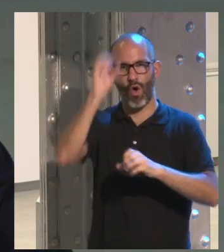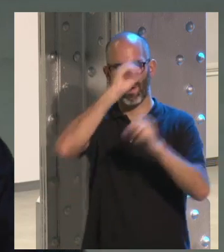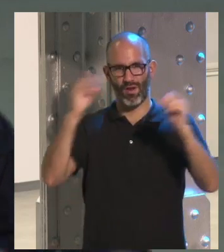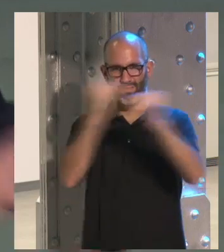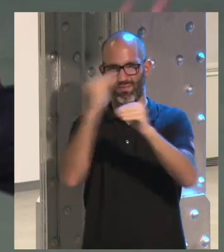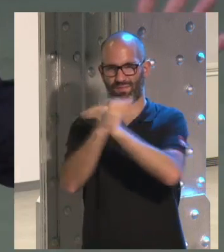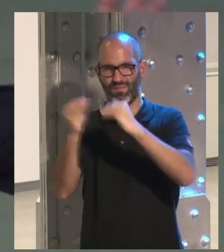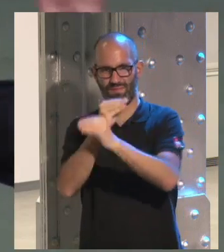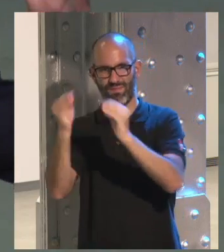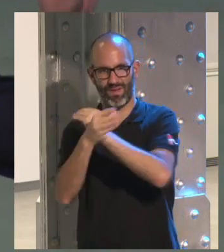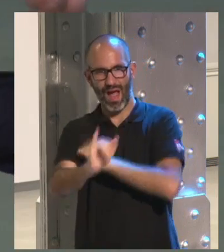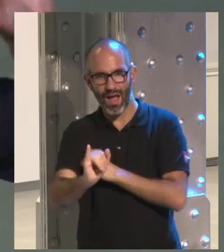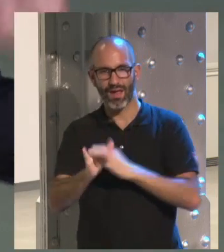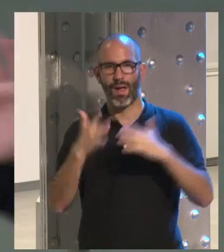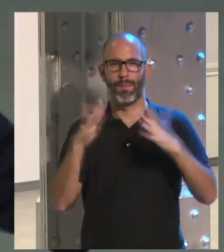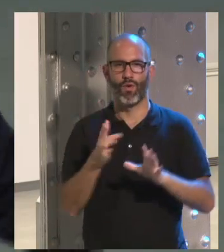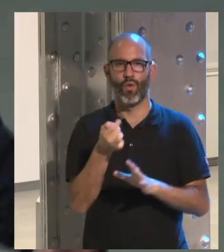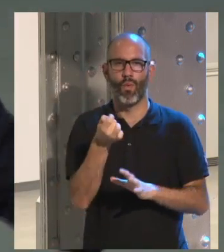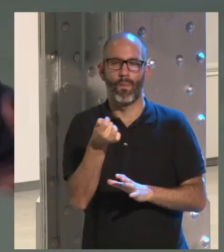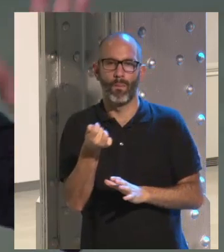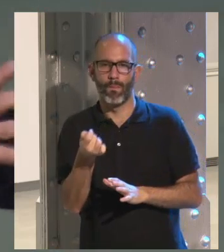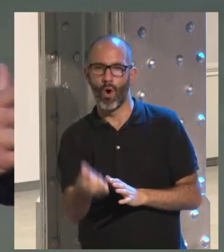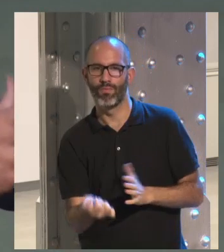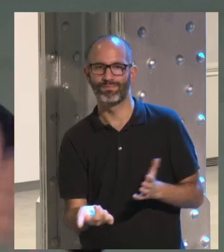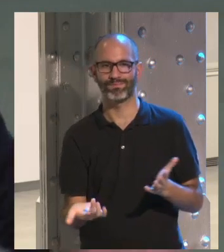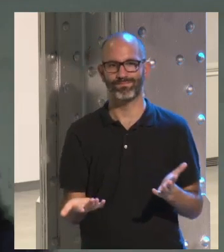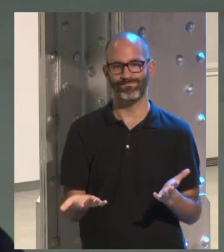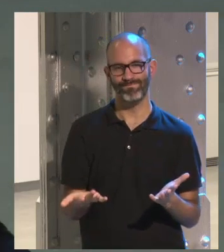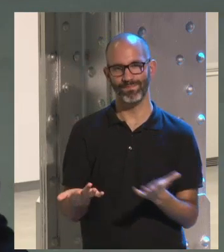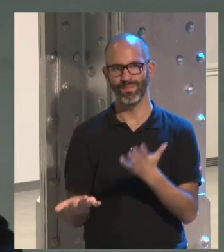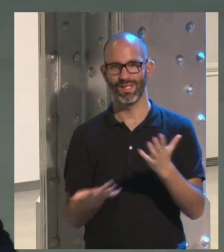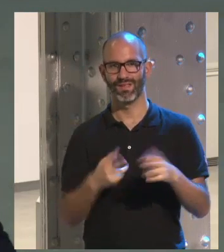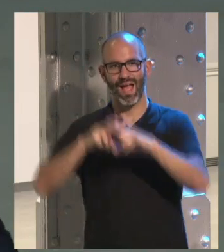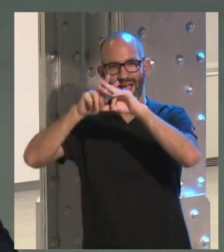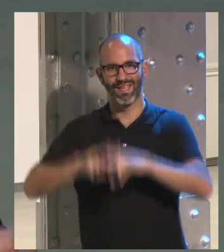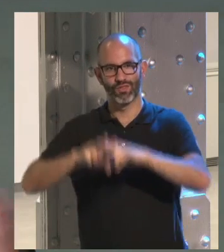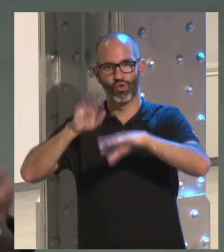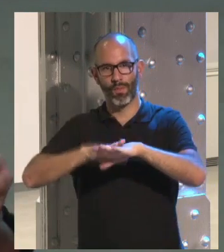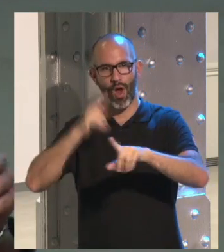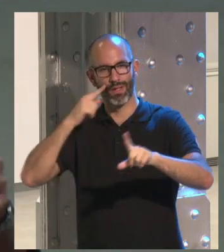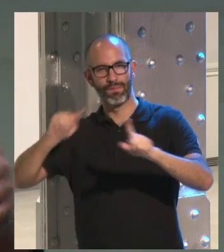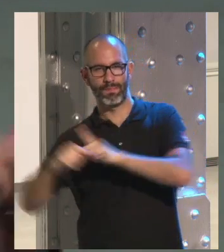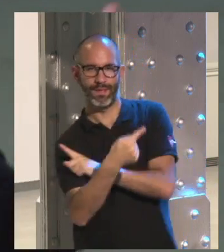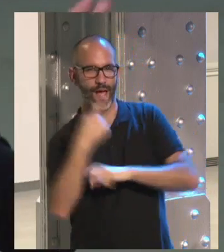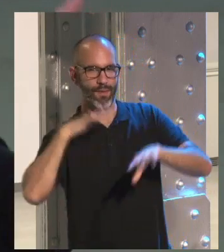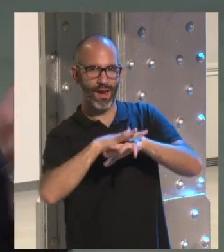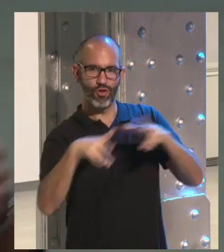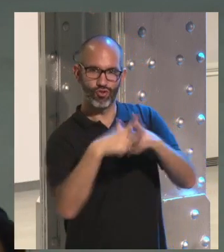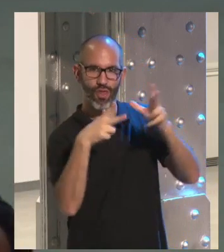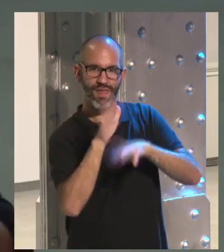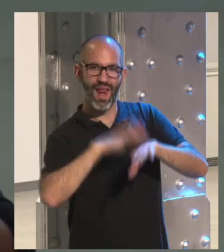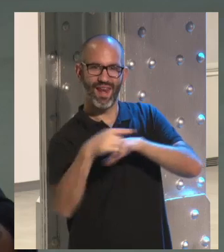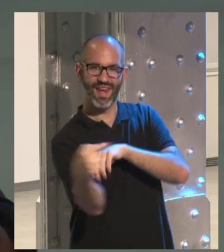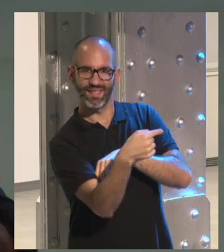estudio un poco quiere decir amarillista vale de vamos a ver donde le duele a las redes sociales y que es la parte